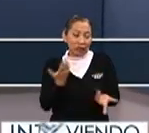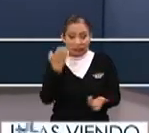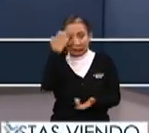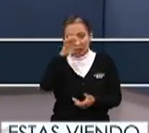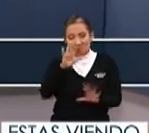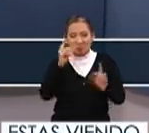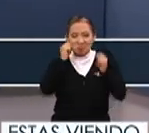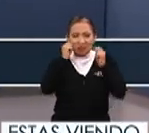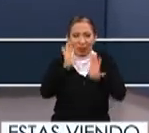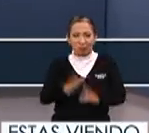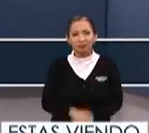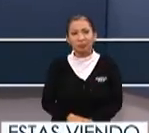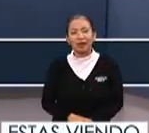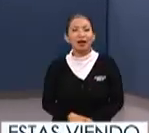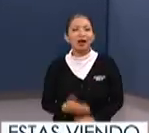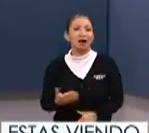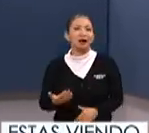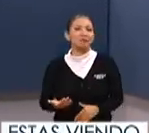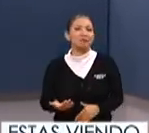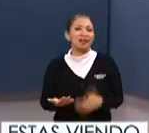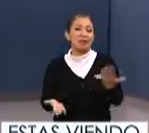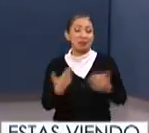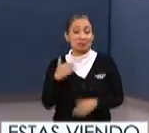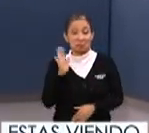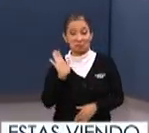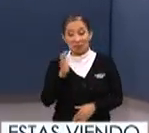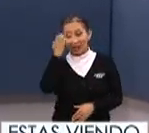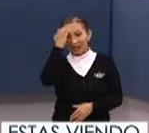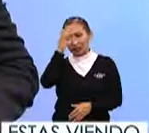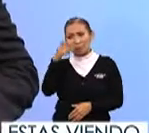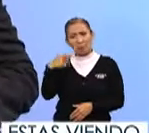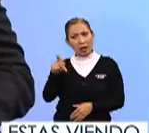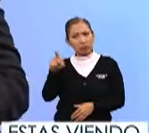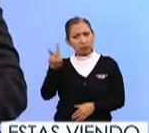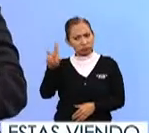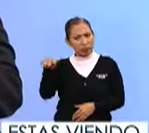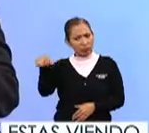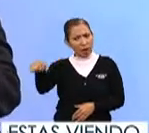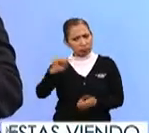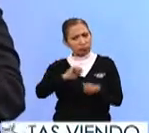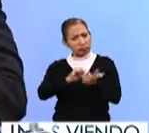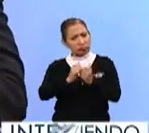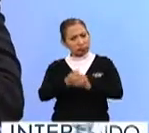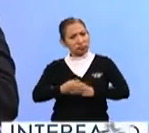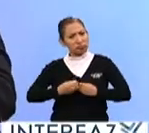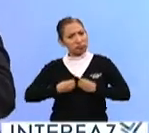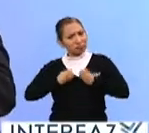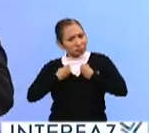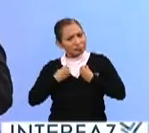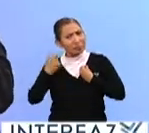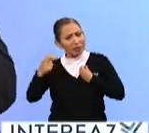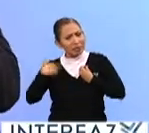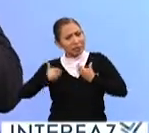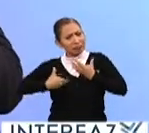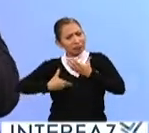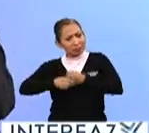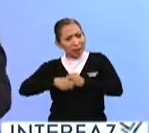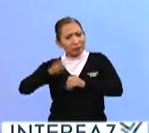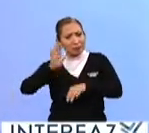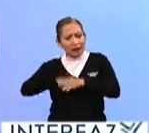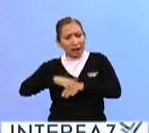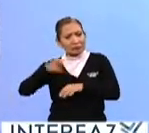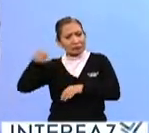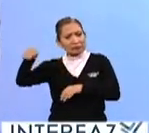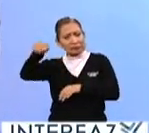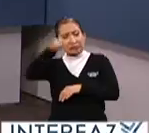extraño como sea sí que a veces pareciera ser extrañas pero en un momento dado la evolución de la vida va adquiriendo mayor